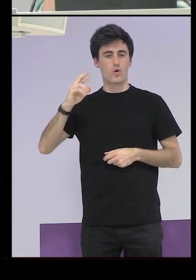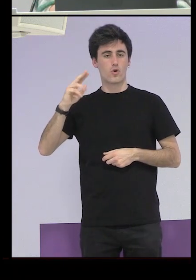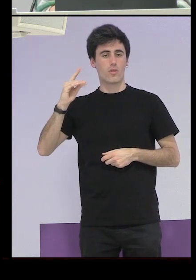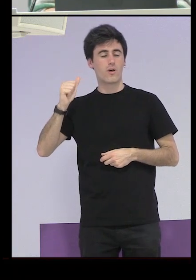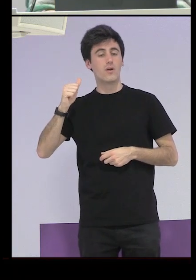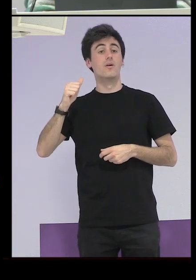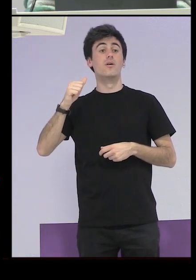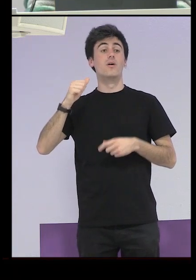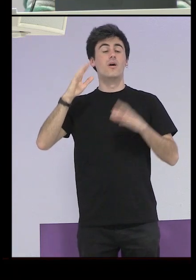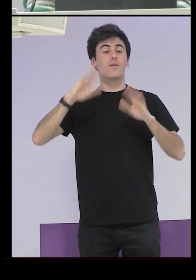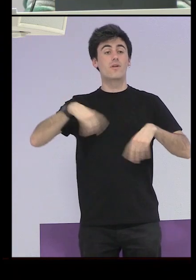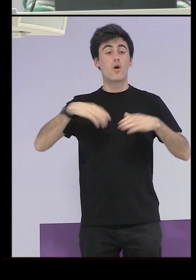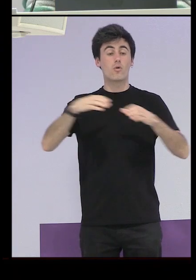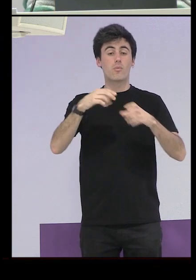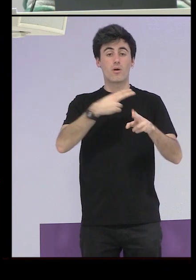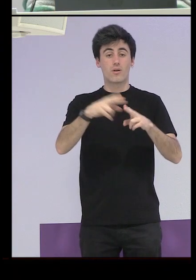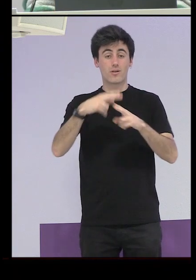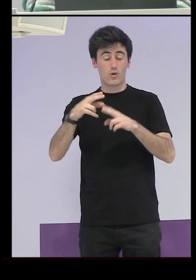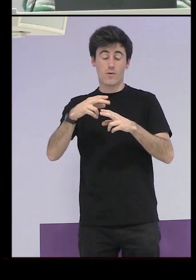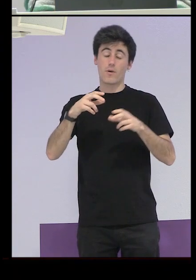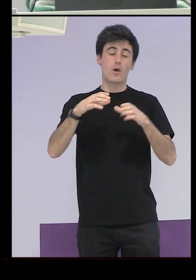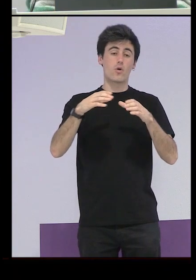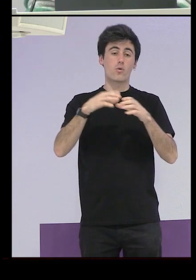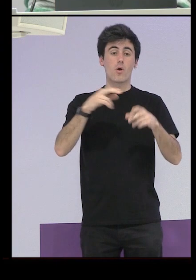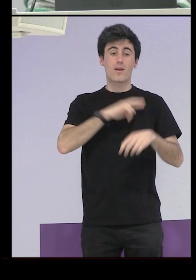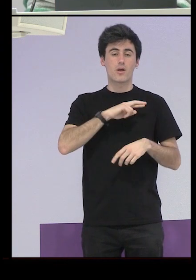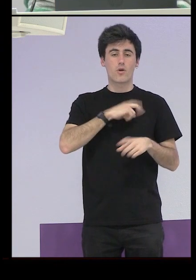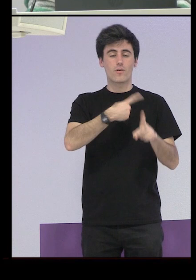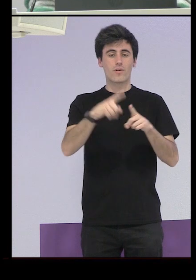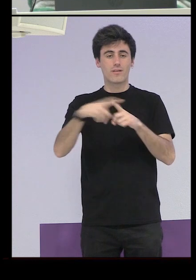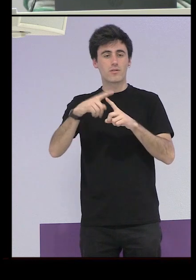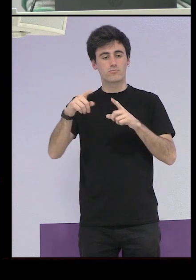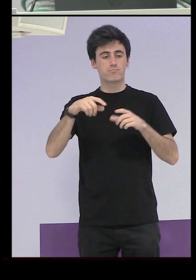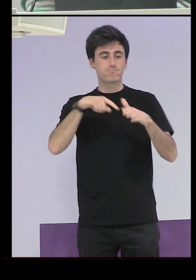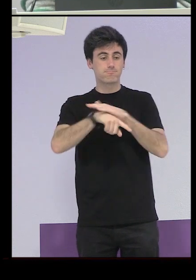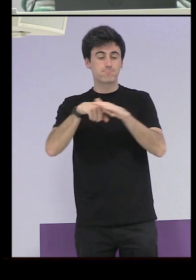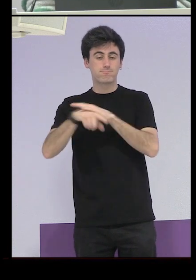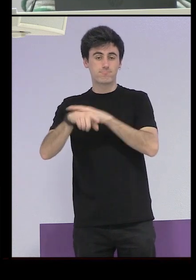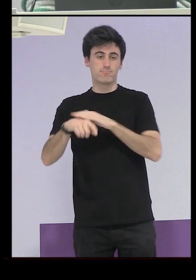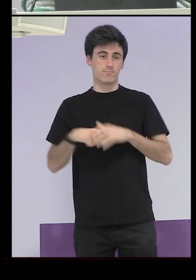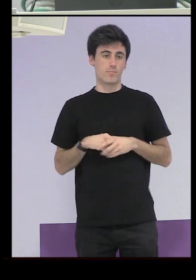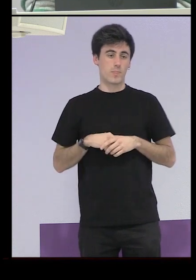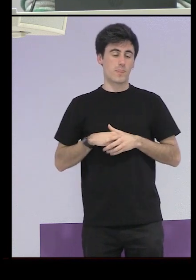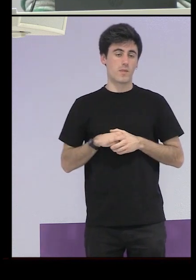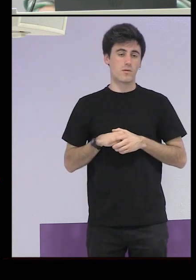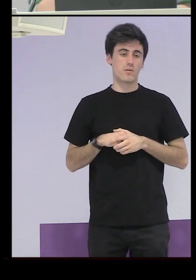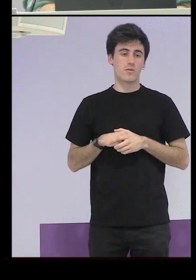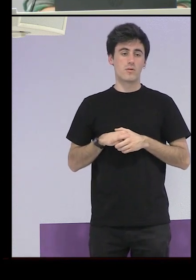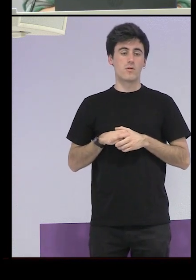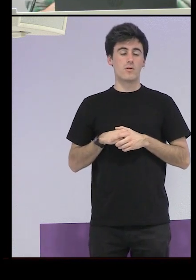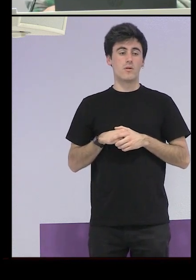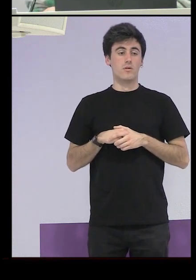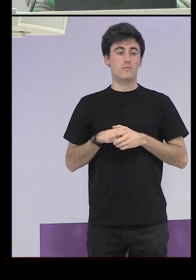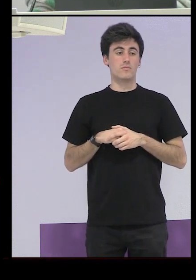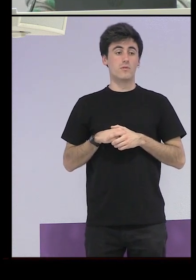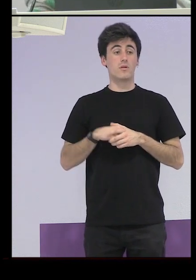momentos cuando desaparecen lo estaban gestionando las cruzadas evangélicas que luego hablaré de ellas que también me causan mucho interés y